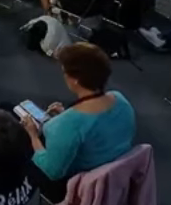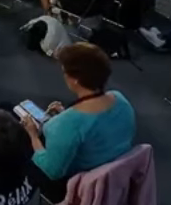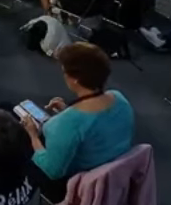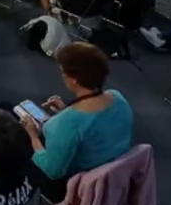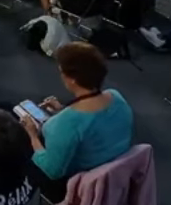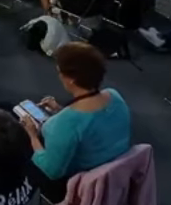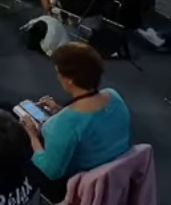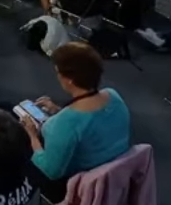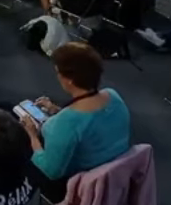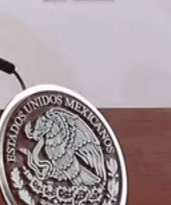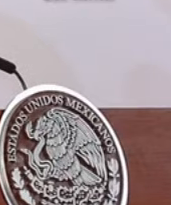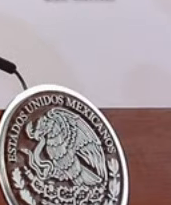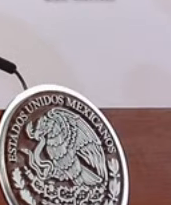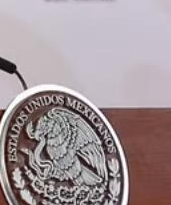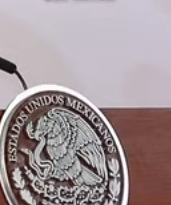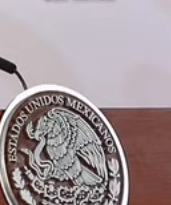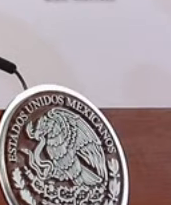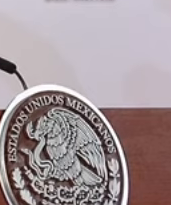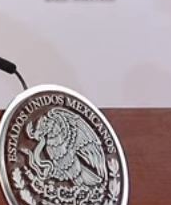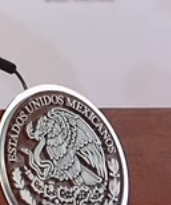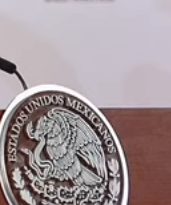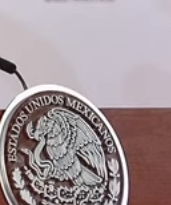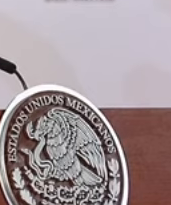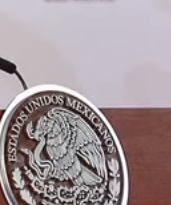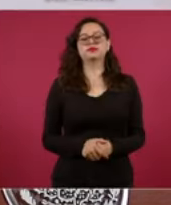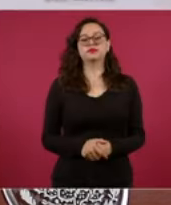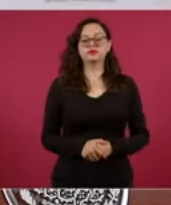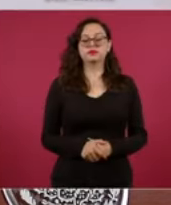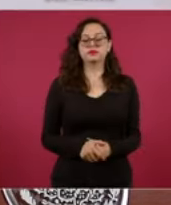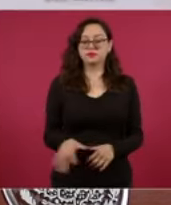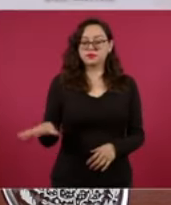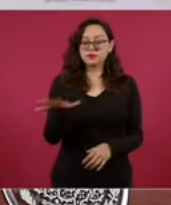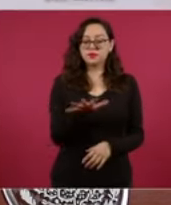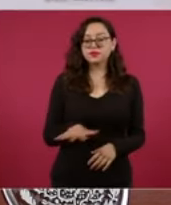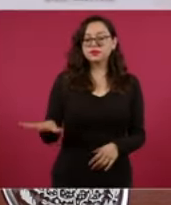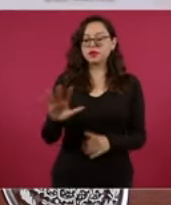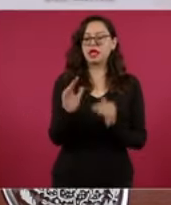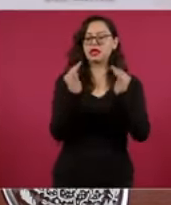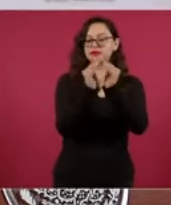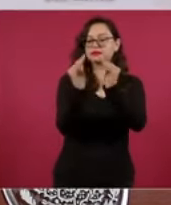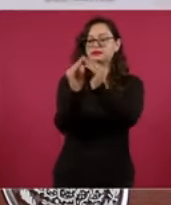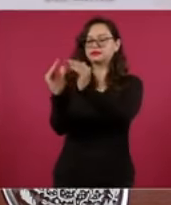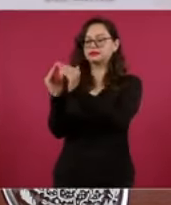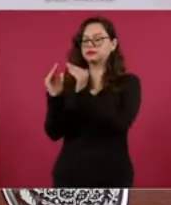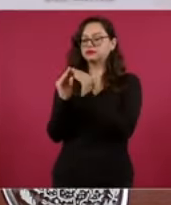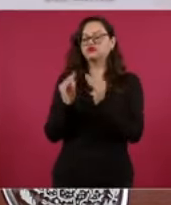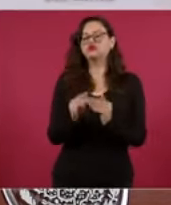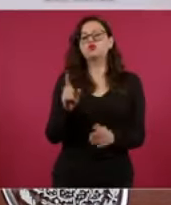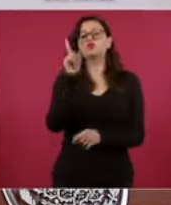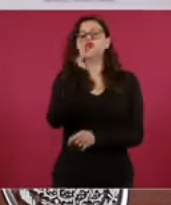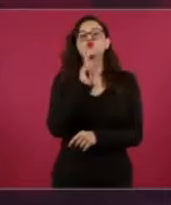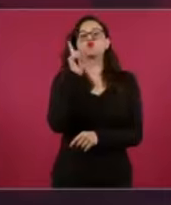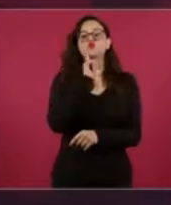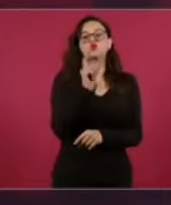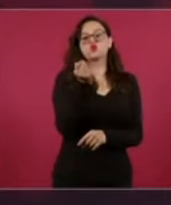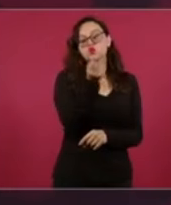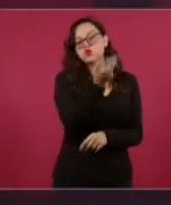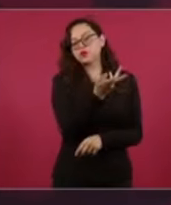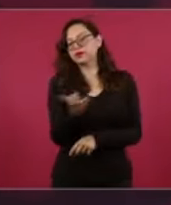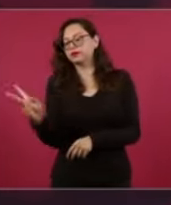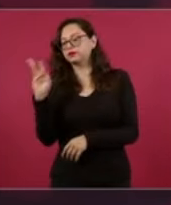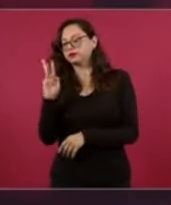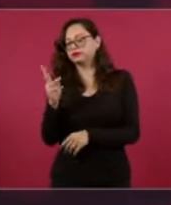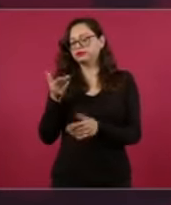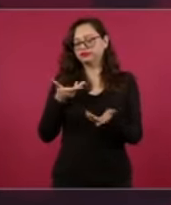las señoras le hacían las comidas